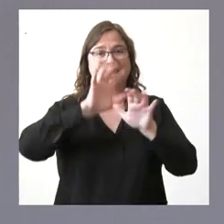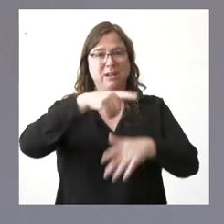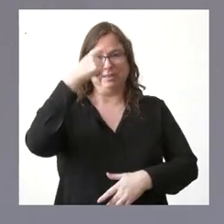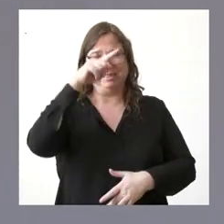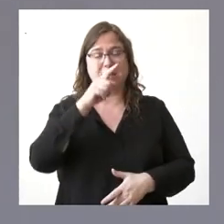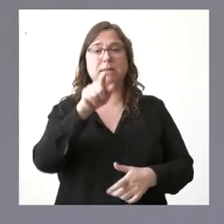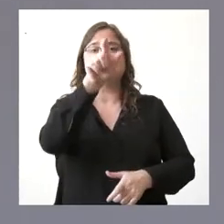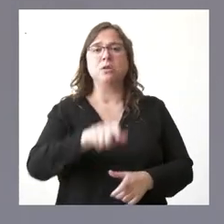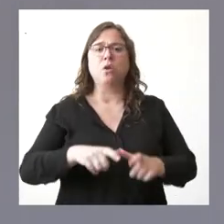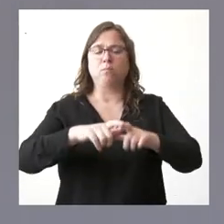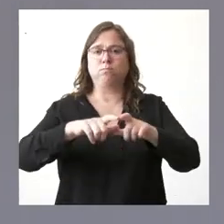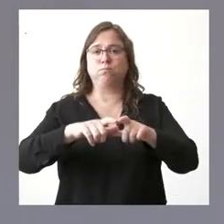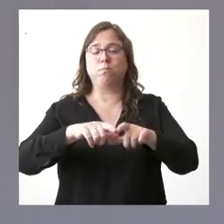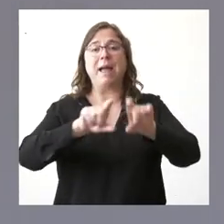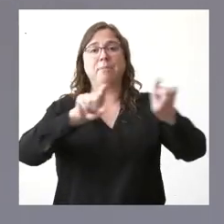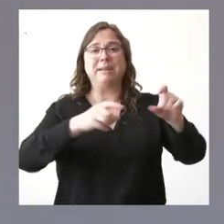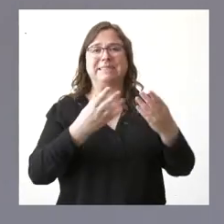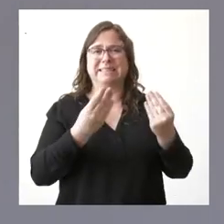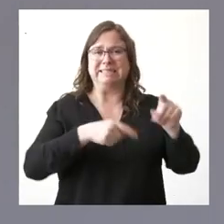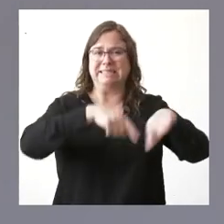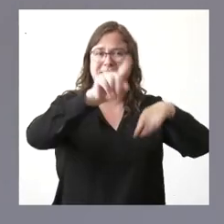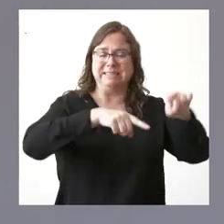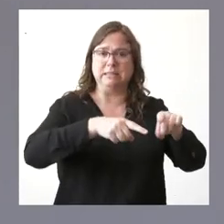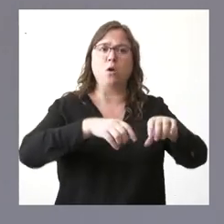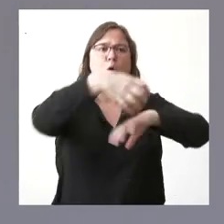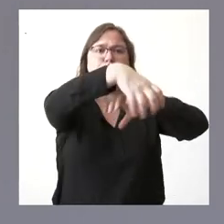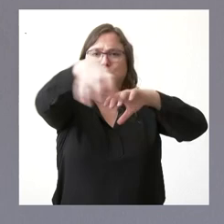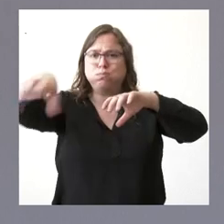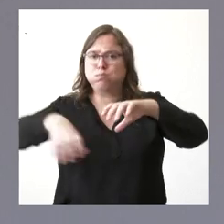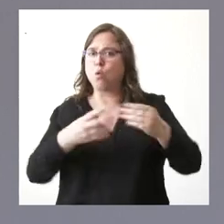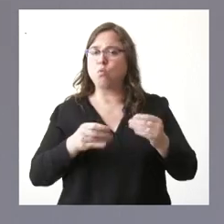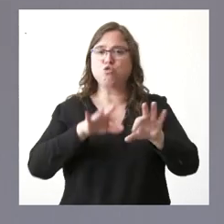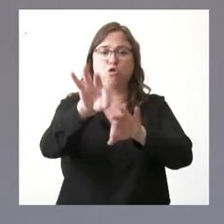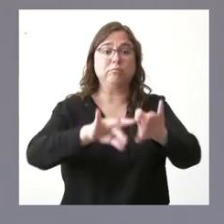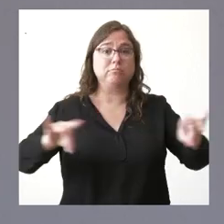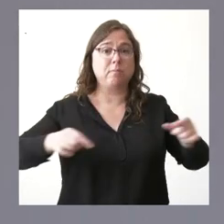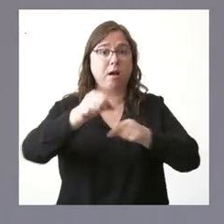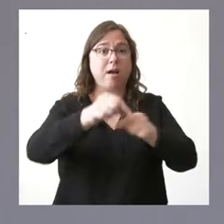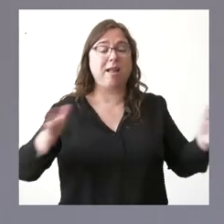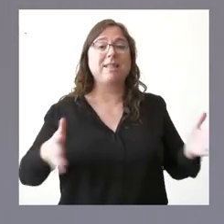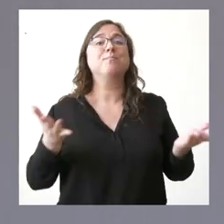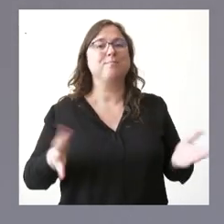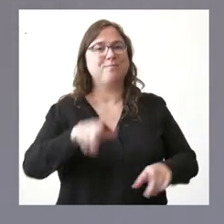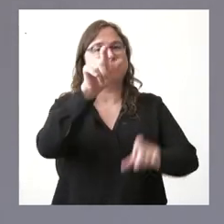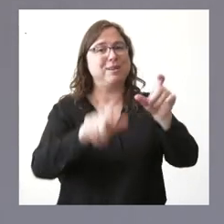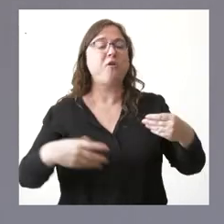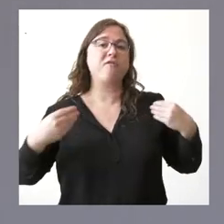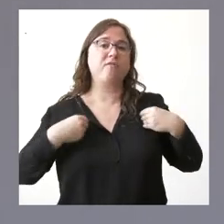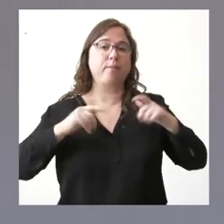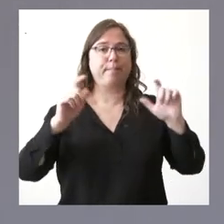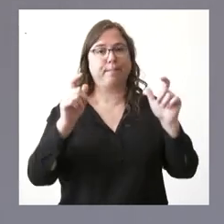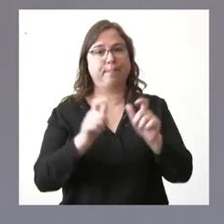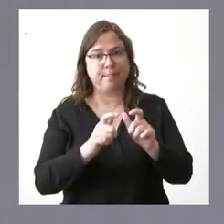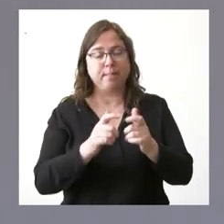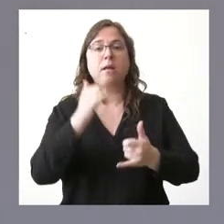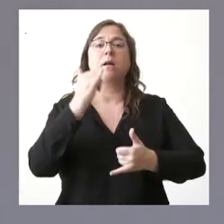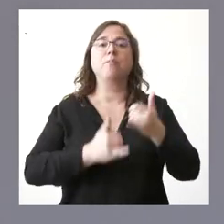autónomas con mayor número de empresas de transporte, con mayor capacidad logística, con mayor territorio, y, sin embargo, tenemos un volumen de población más pequeño y